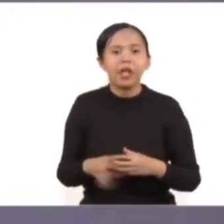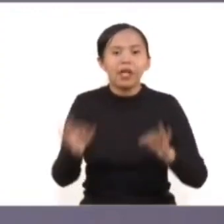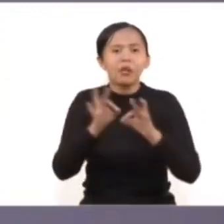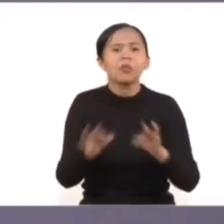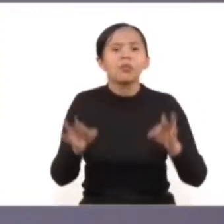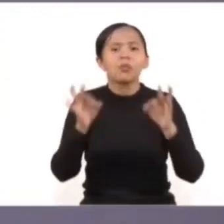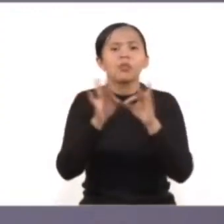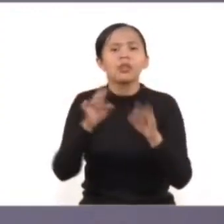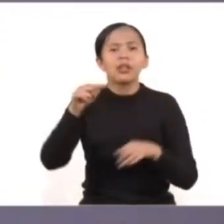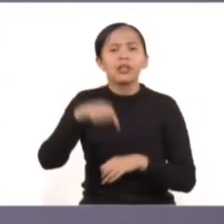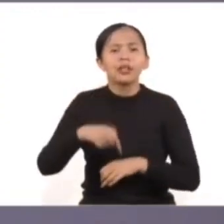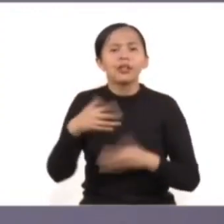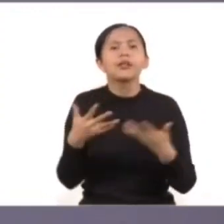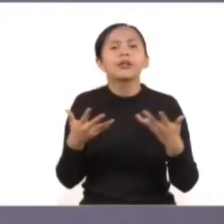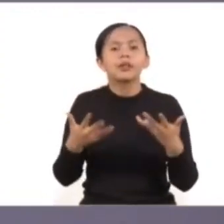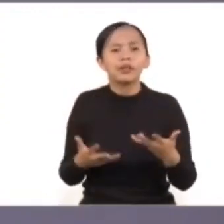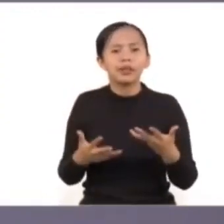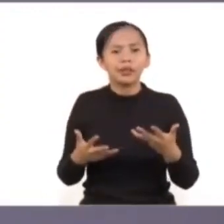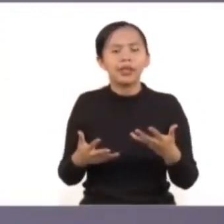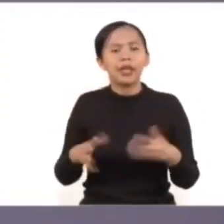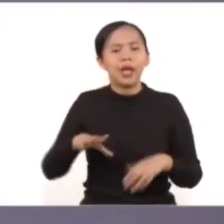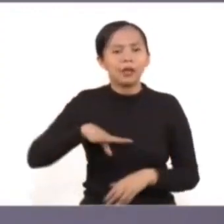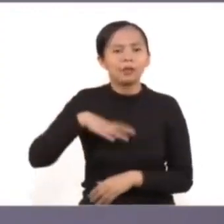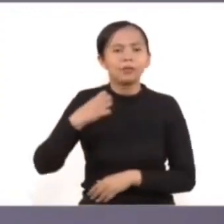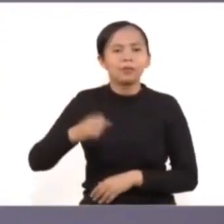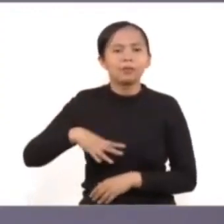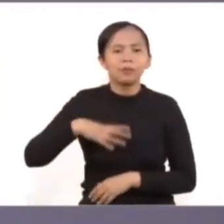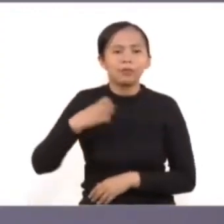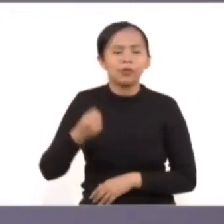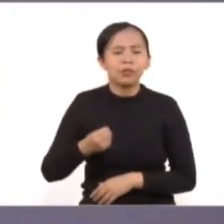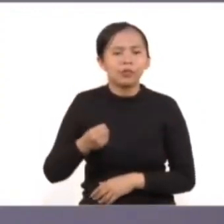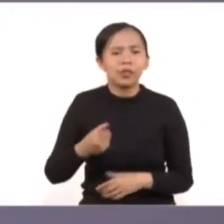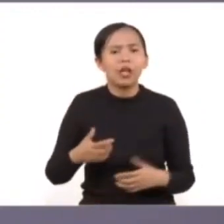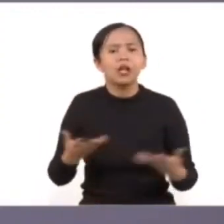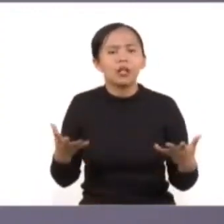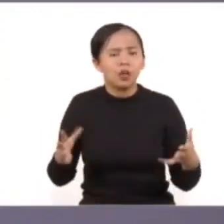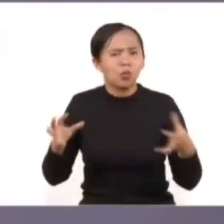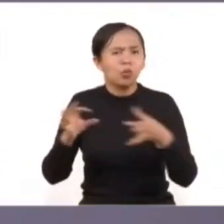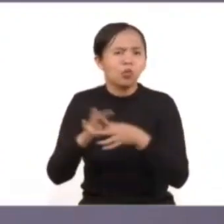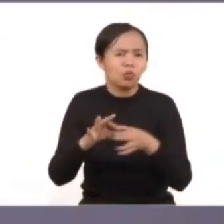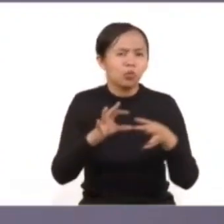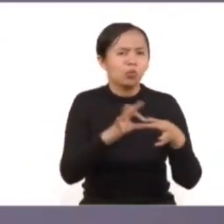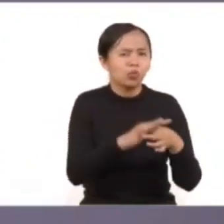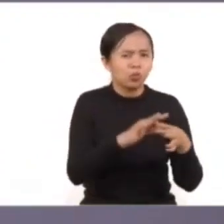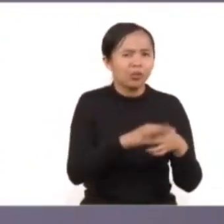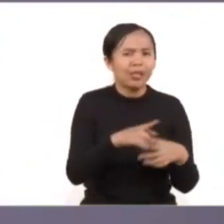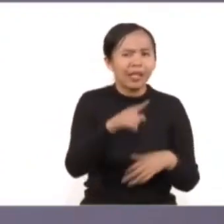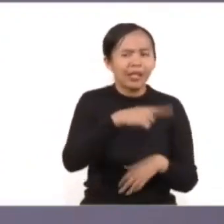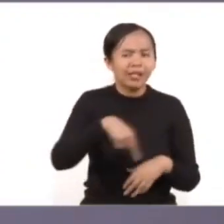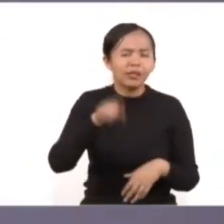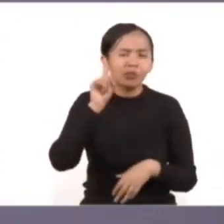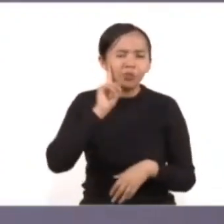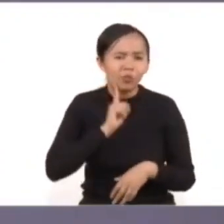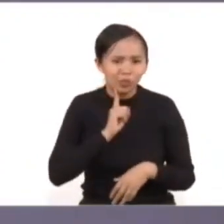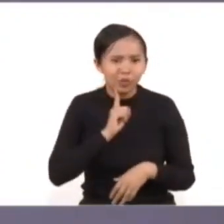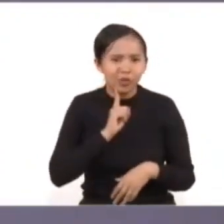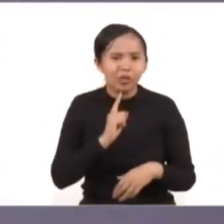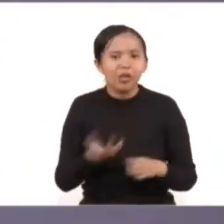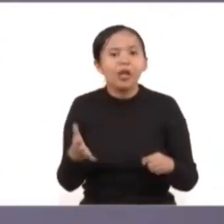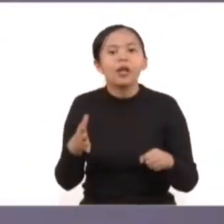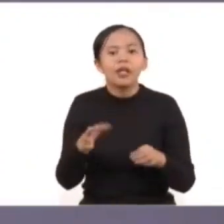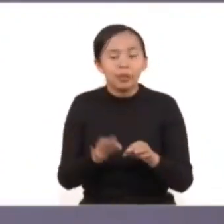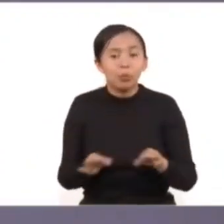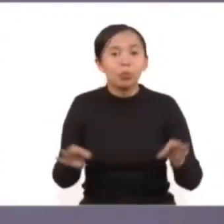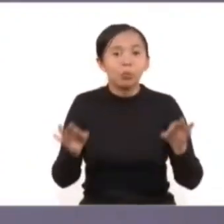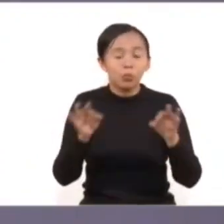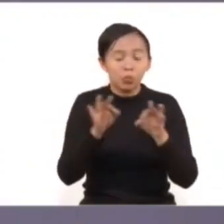lo más relevante aquí es subrayar el esfuerzo conjunto, cooperativo, colaborativo de las mujeres. Es importante